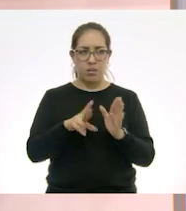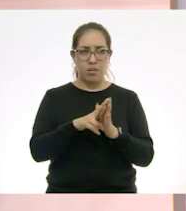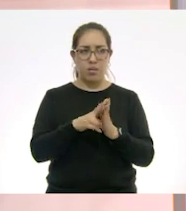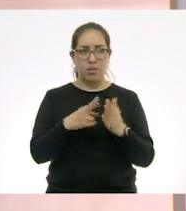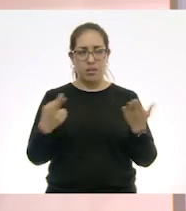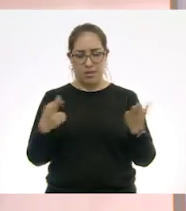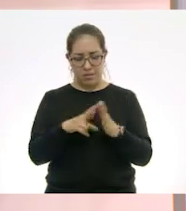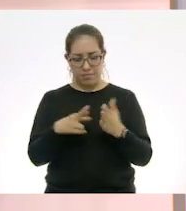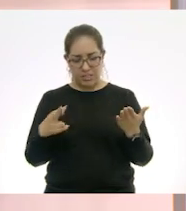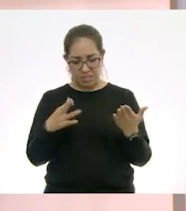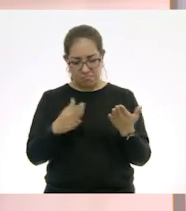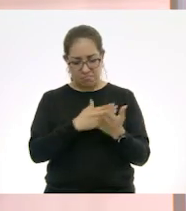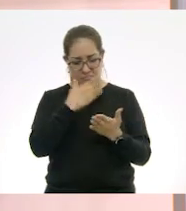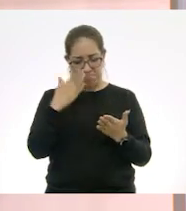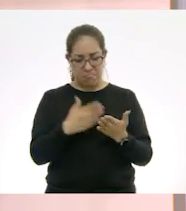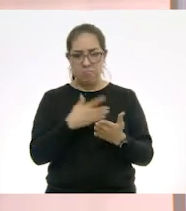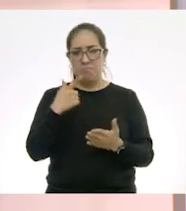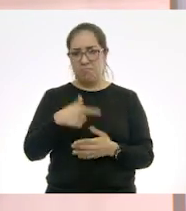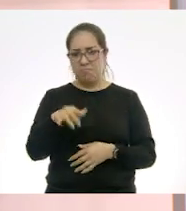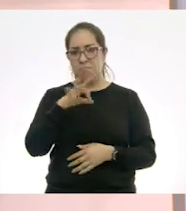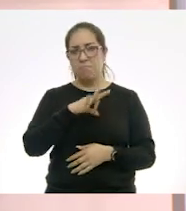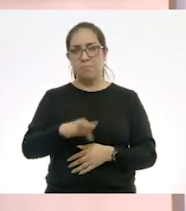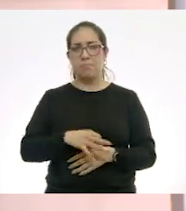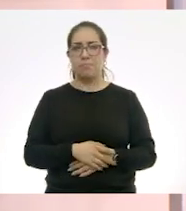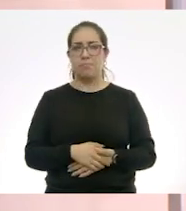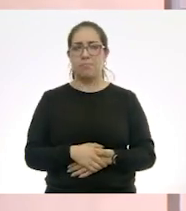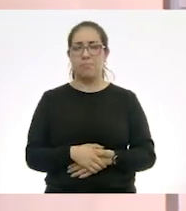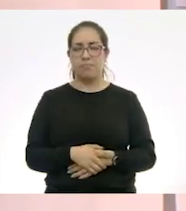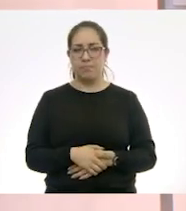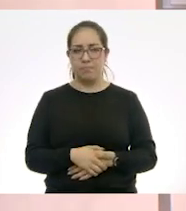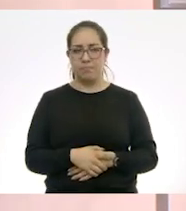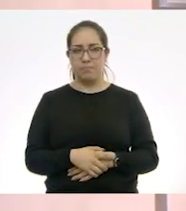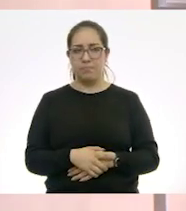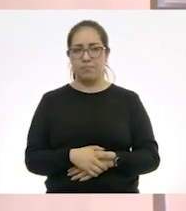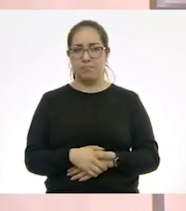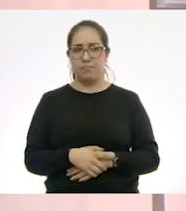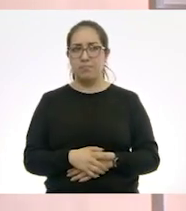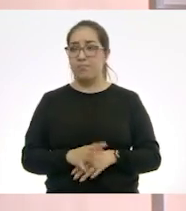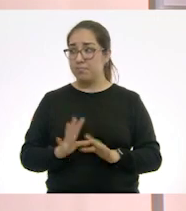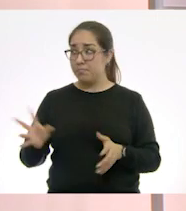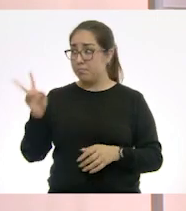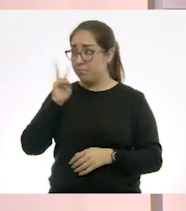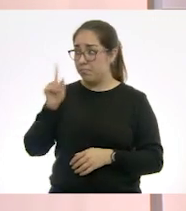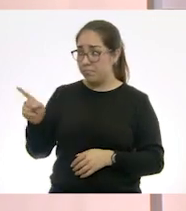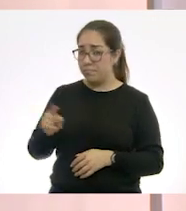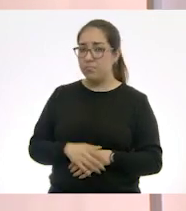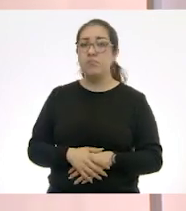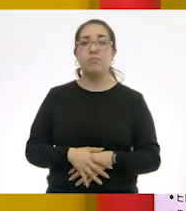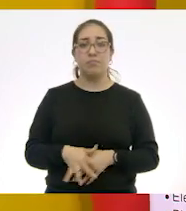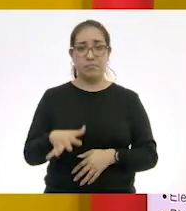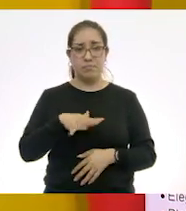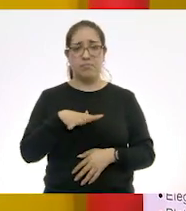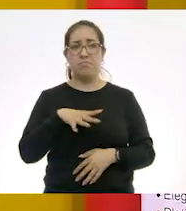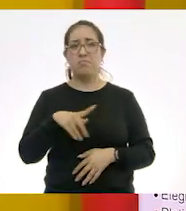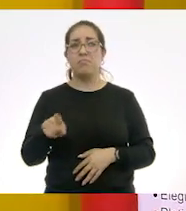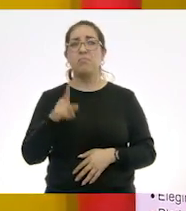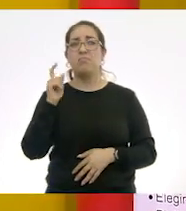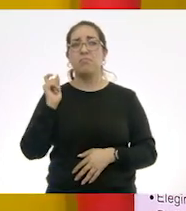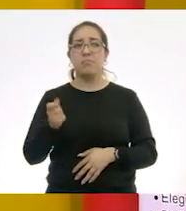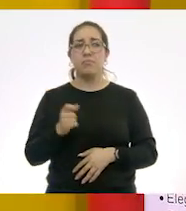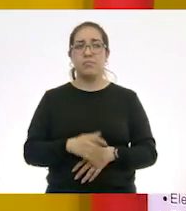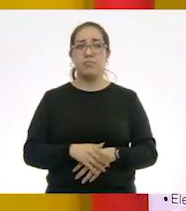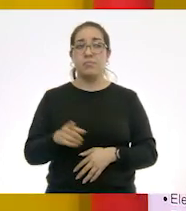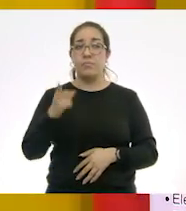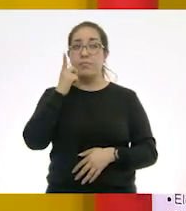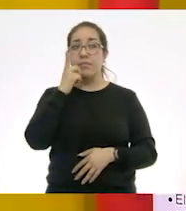las revistas. Vamos a ver, acá hay otra revista. ¿Sí? ¿Ya encontraste? Ya, ya encontré. A ver, ¿qué fue lo que encontraste? Mire,